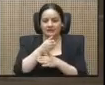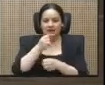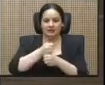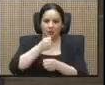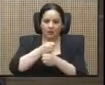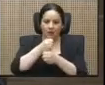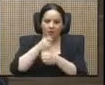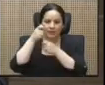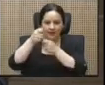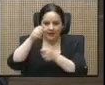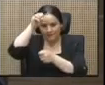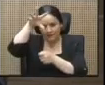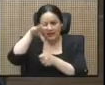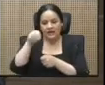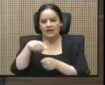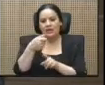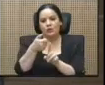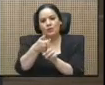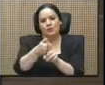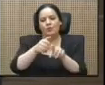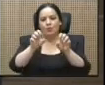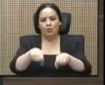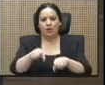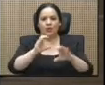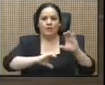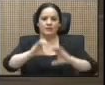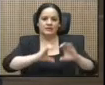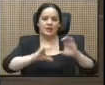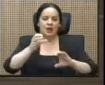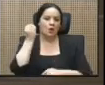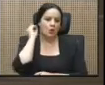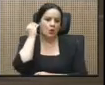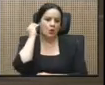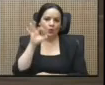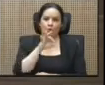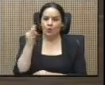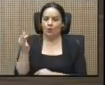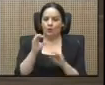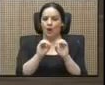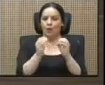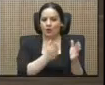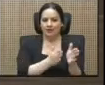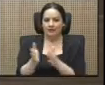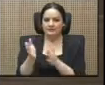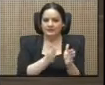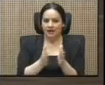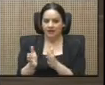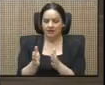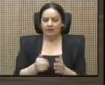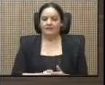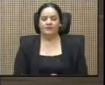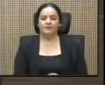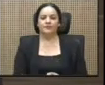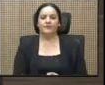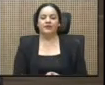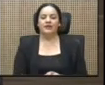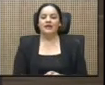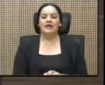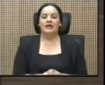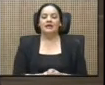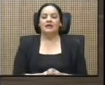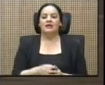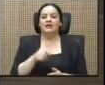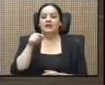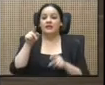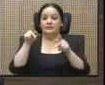propiamente ellos el oro de manera organizada. Los avangareños